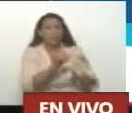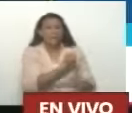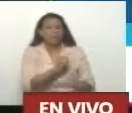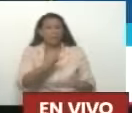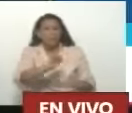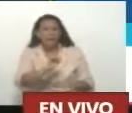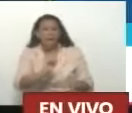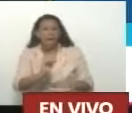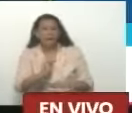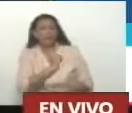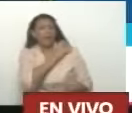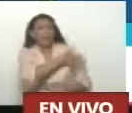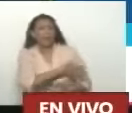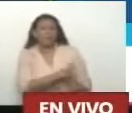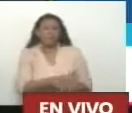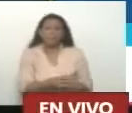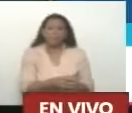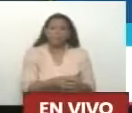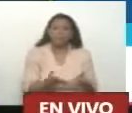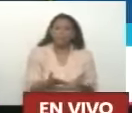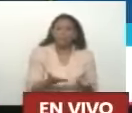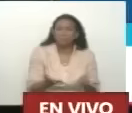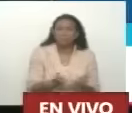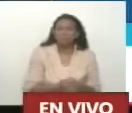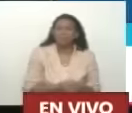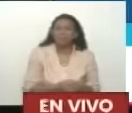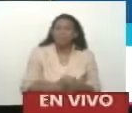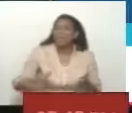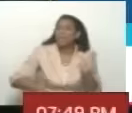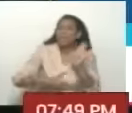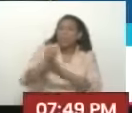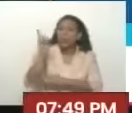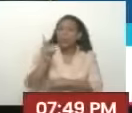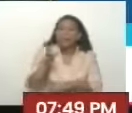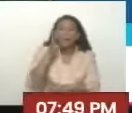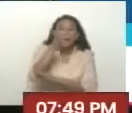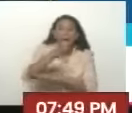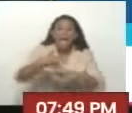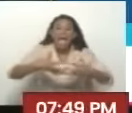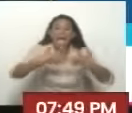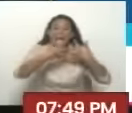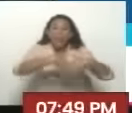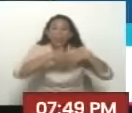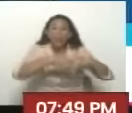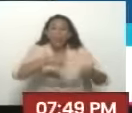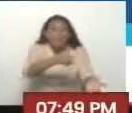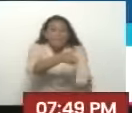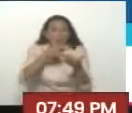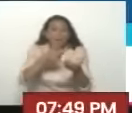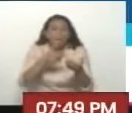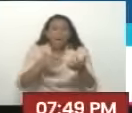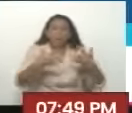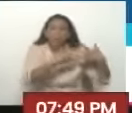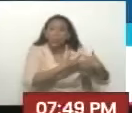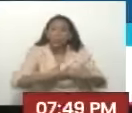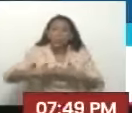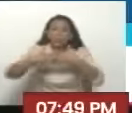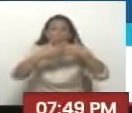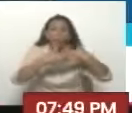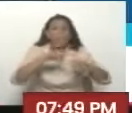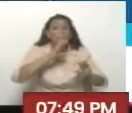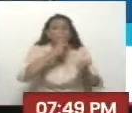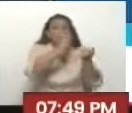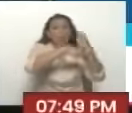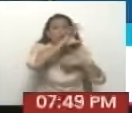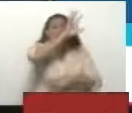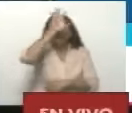Contra el pueblo palestina O para el desarrollo Van para la industria Armamentista De los Estados Unidos En Norteamérica